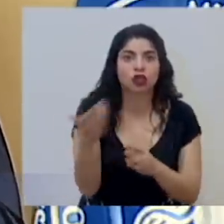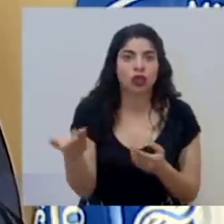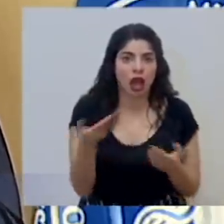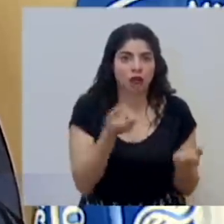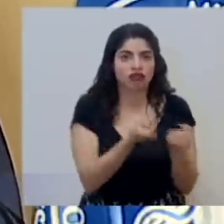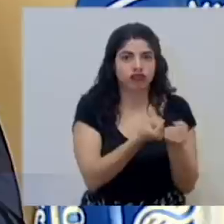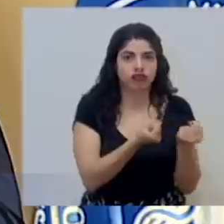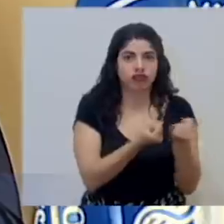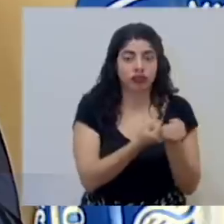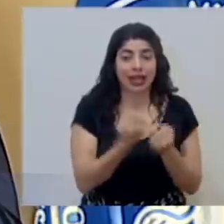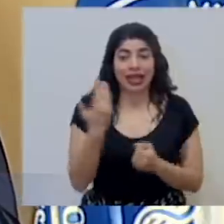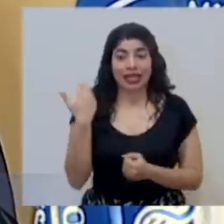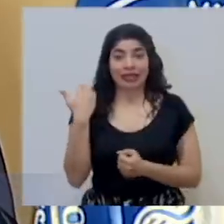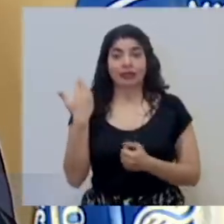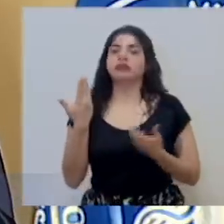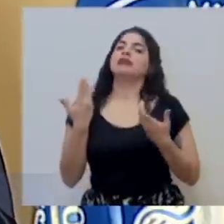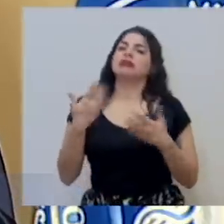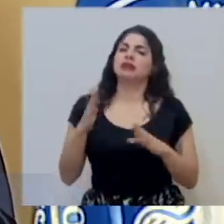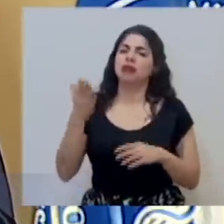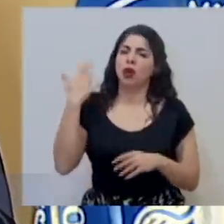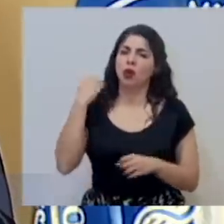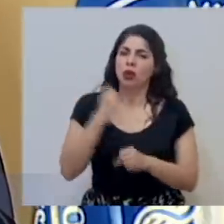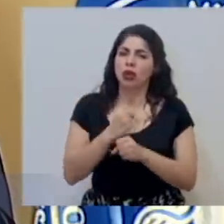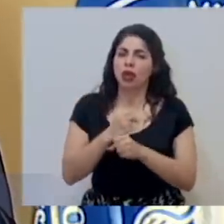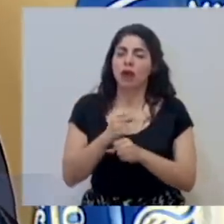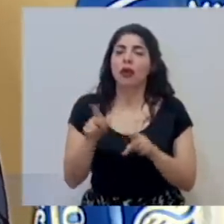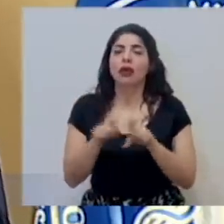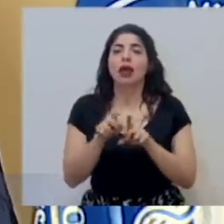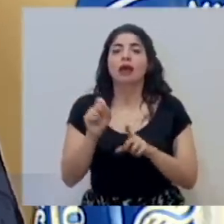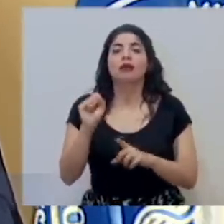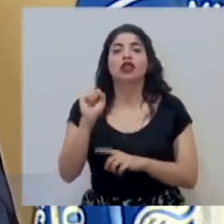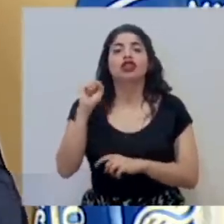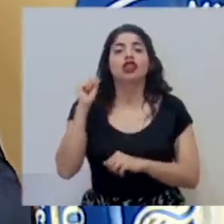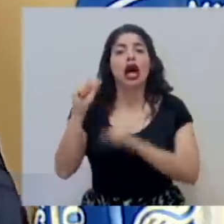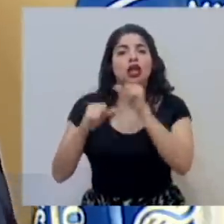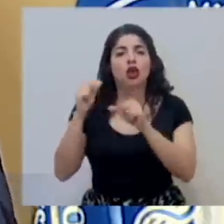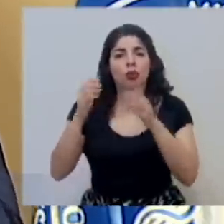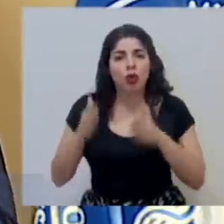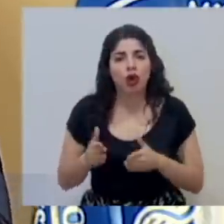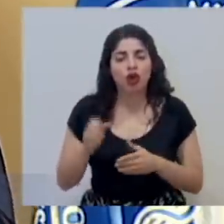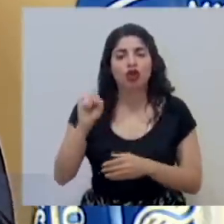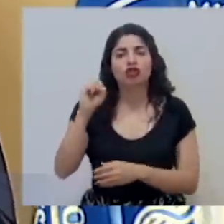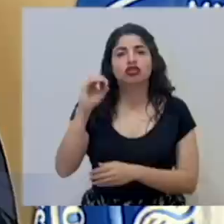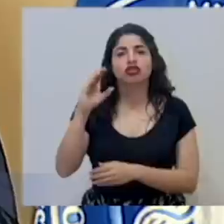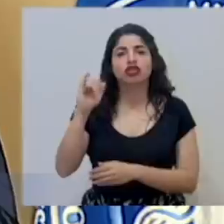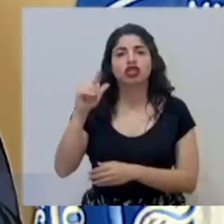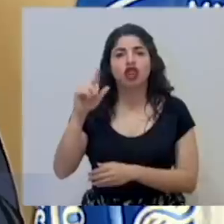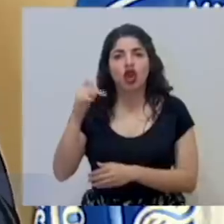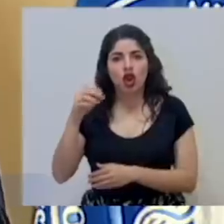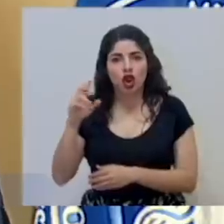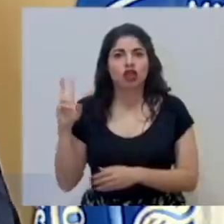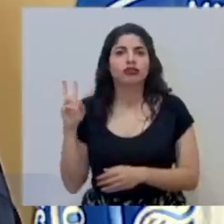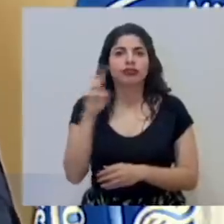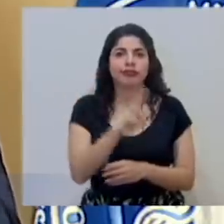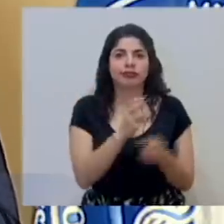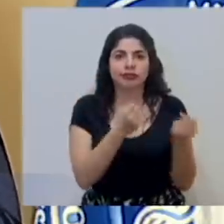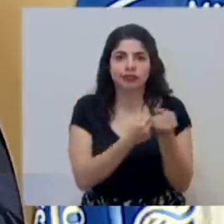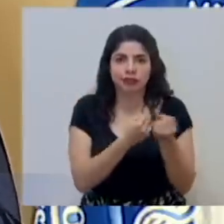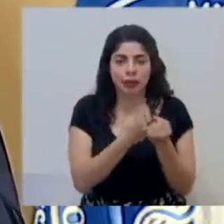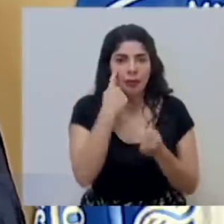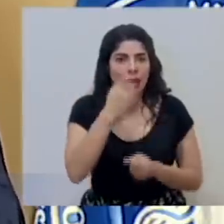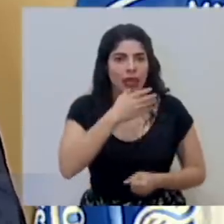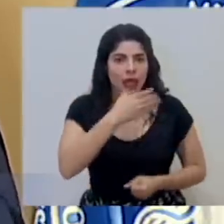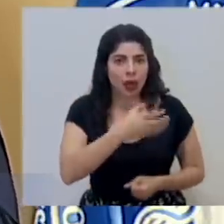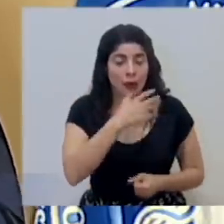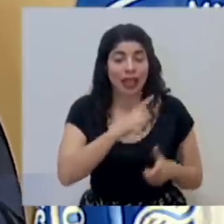y más recientemente, aunque ya con algún tiempo de trabajo, incluso sociólogos y antropólogos por la complejidad. Entonces, primero hay una